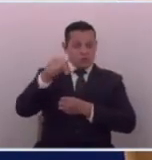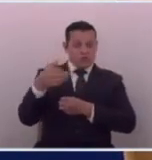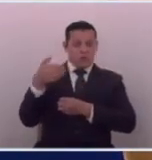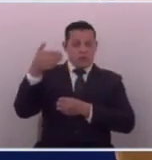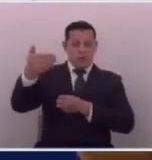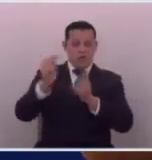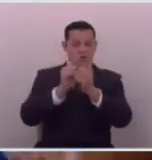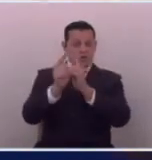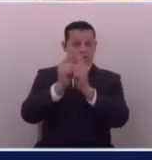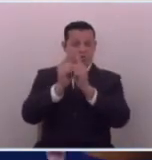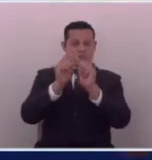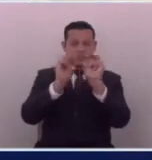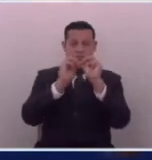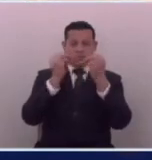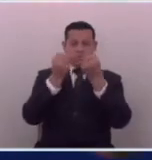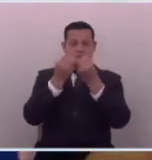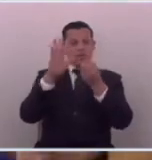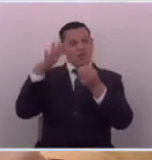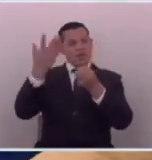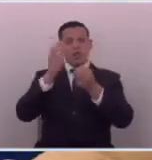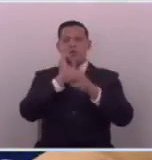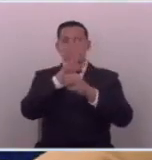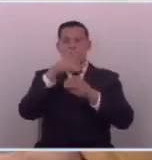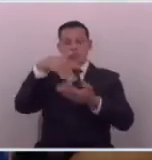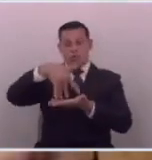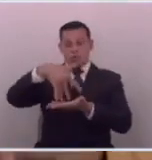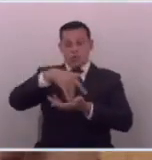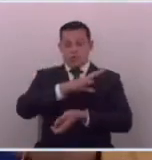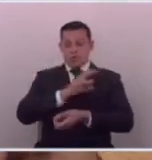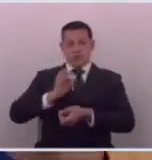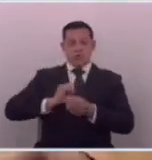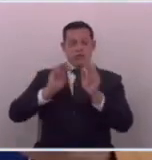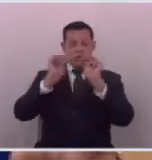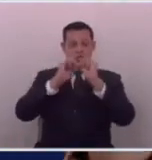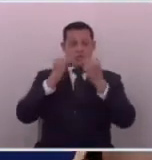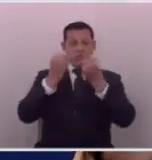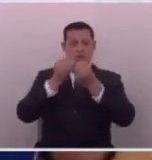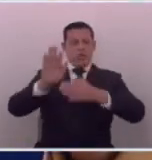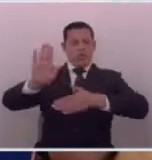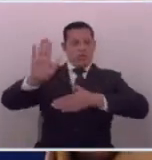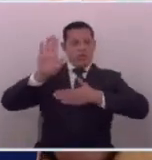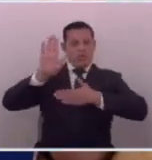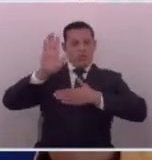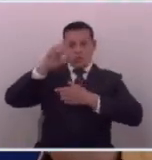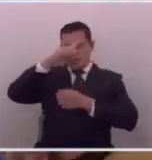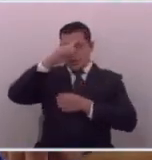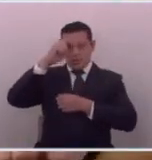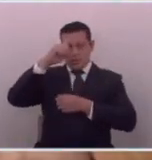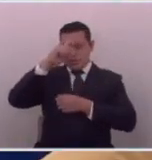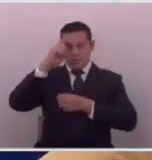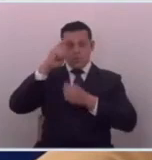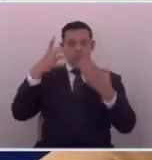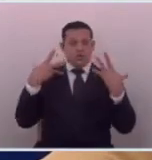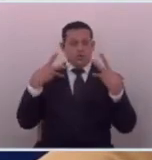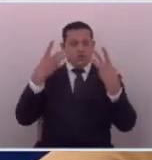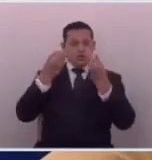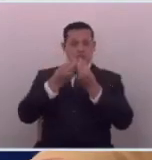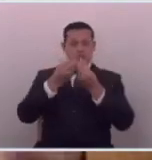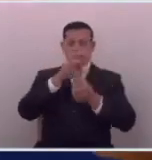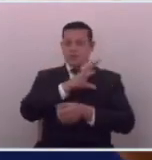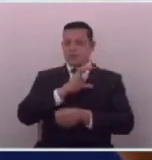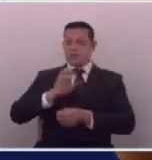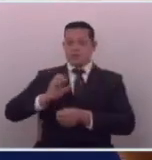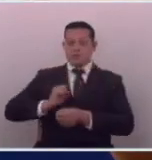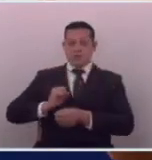año y después se atrevió a decirle al pueblo salvadoreño que las pandillas cumplían un rol fundamental en la sociedad salvadoreña